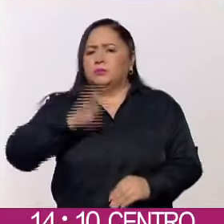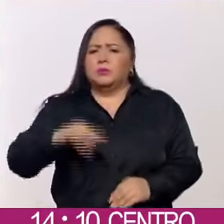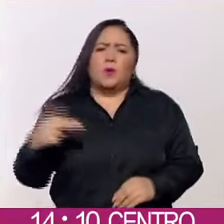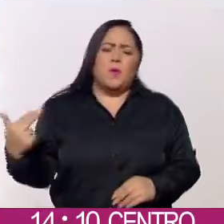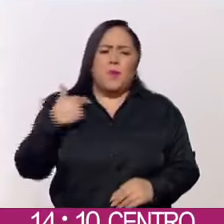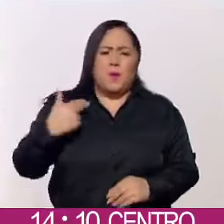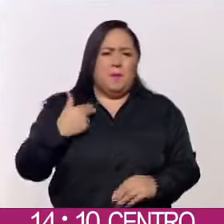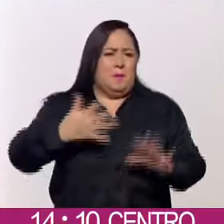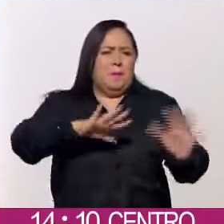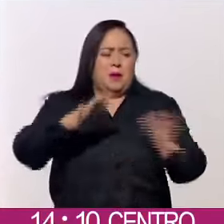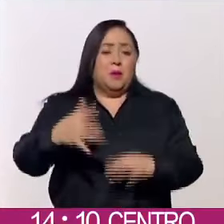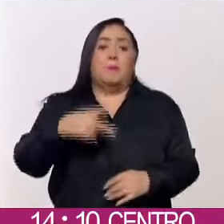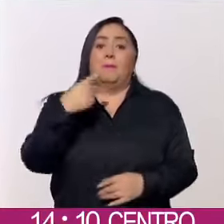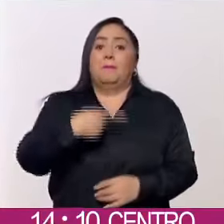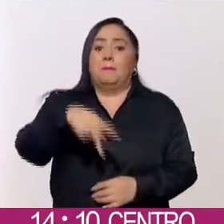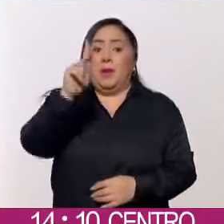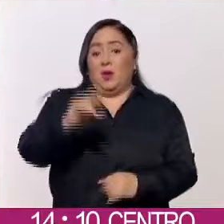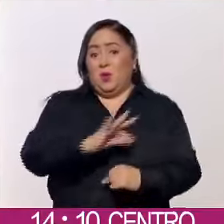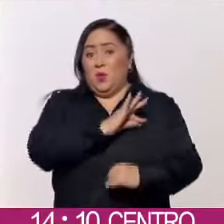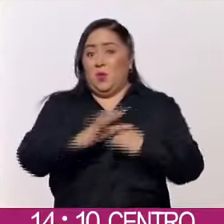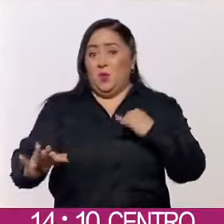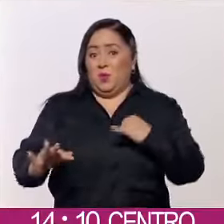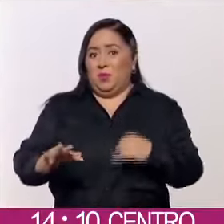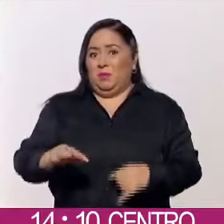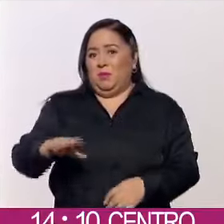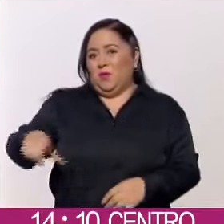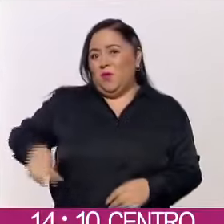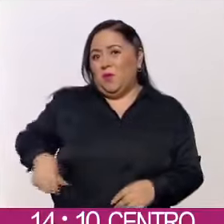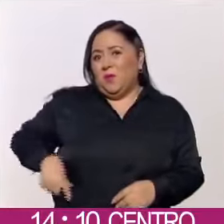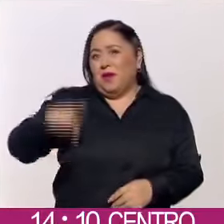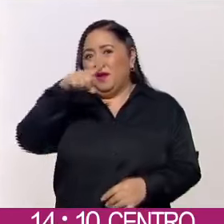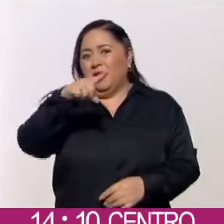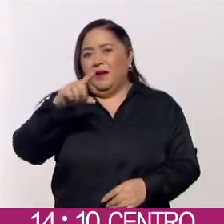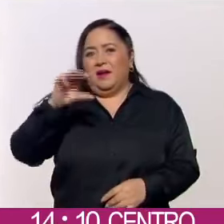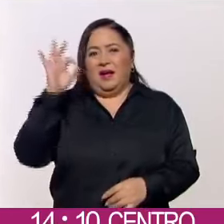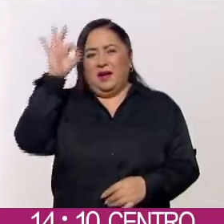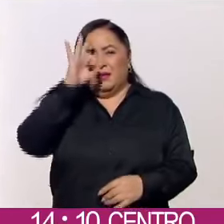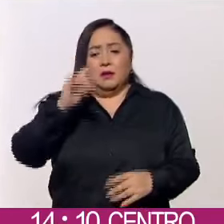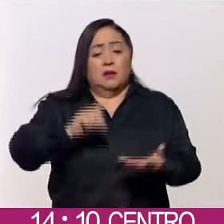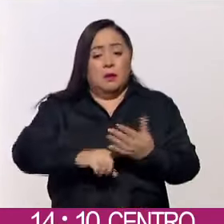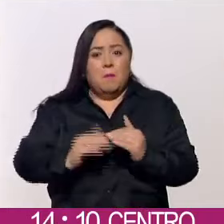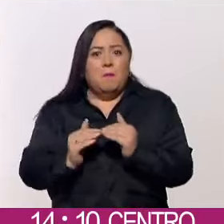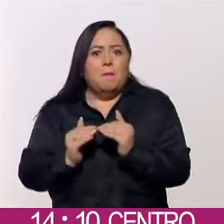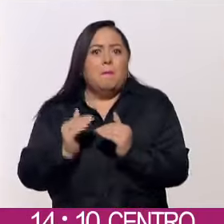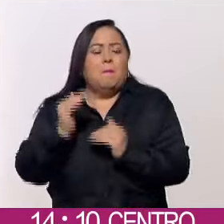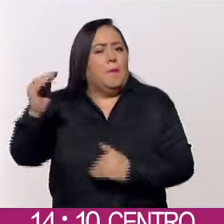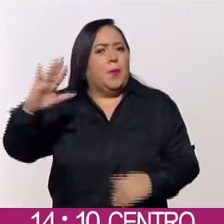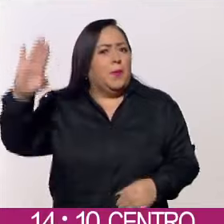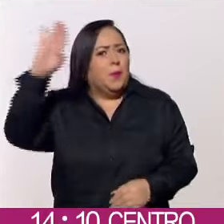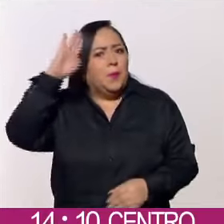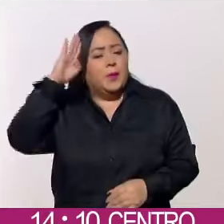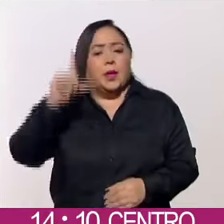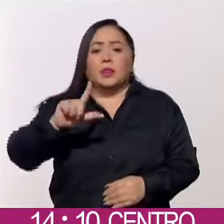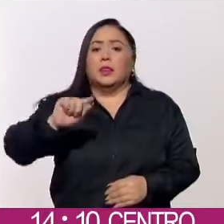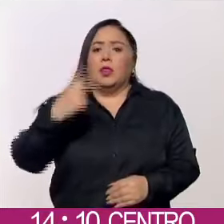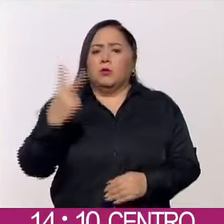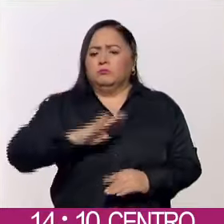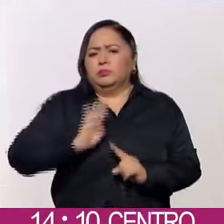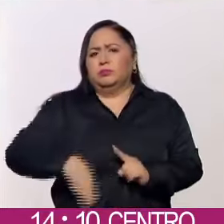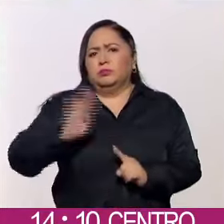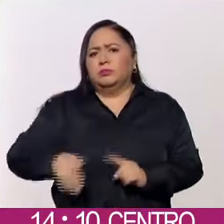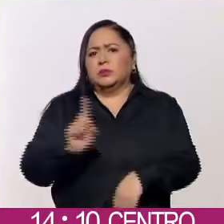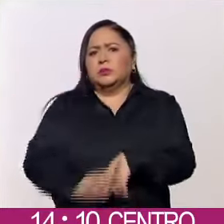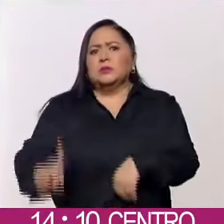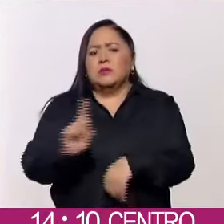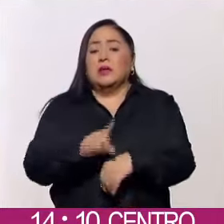promedio. Sin embargo, en la última mitad del gobierno de Calderón, la cifra se disparó a 72 homicidios.